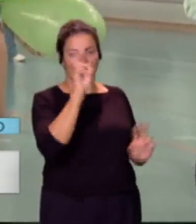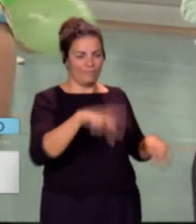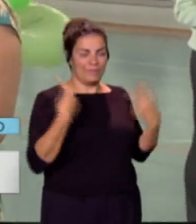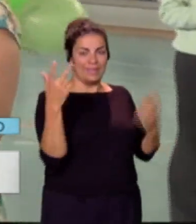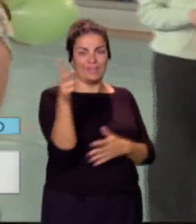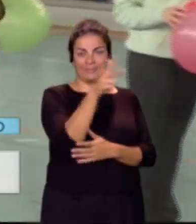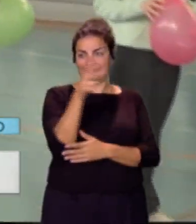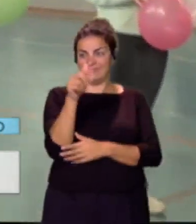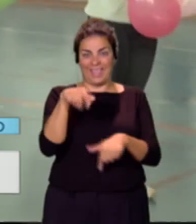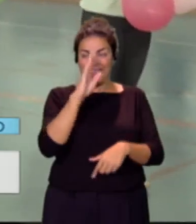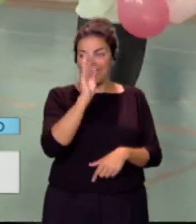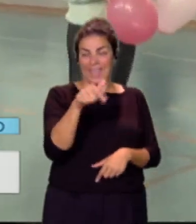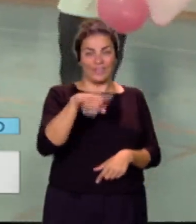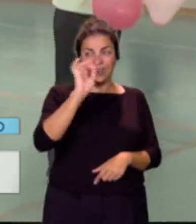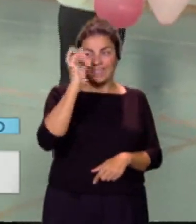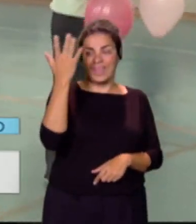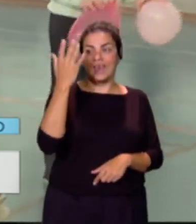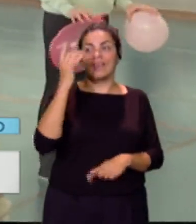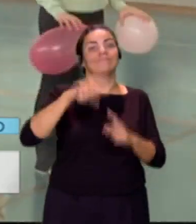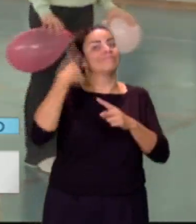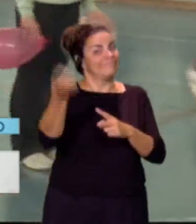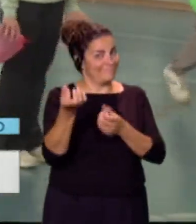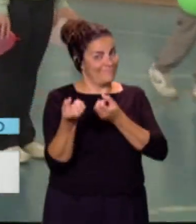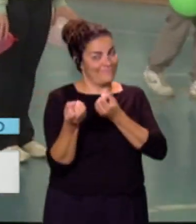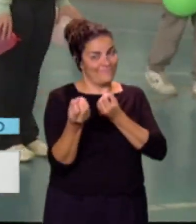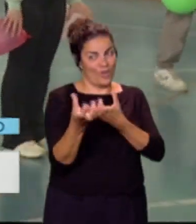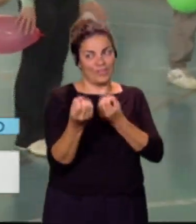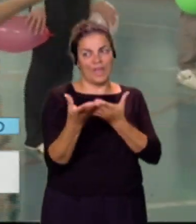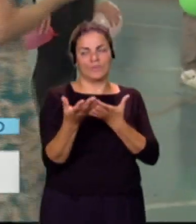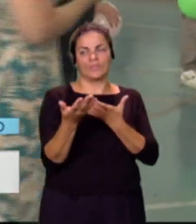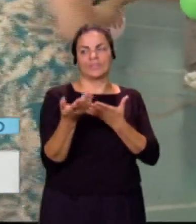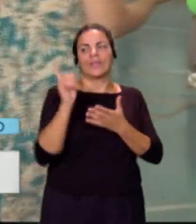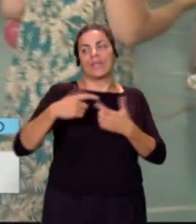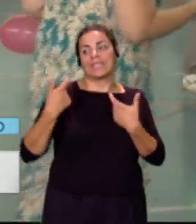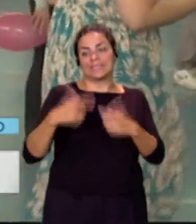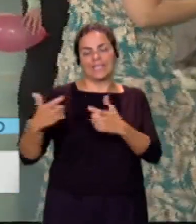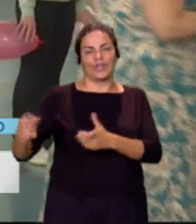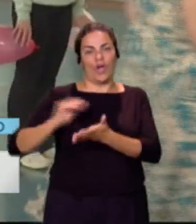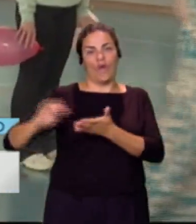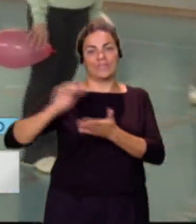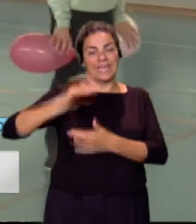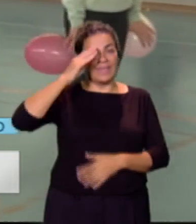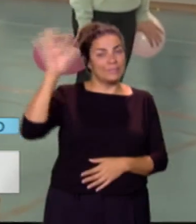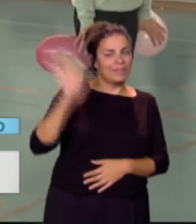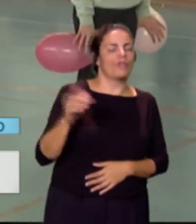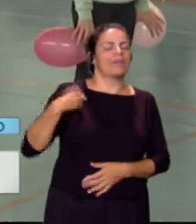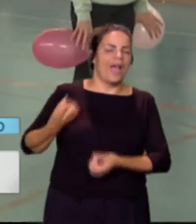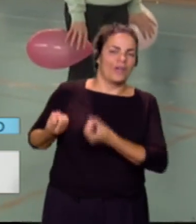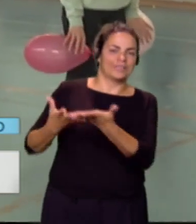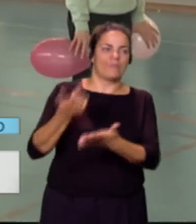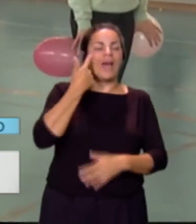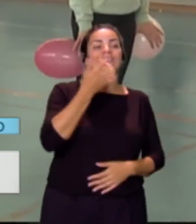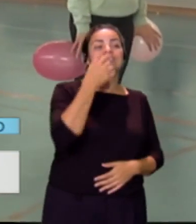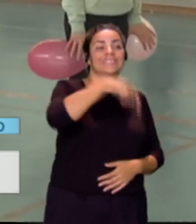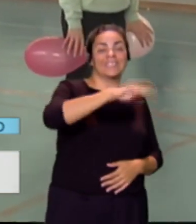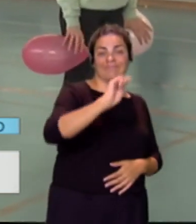en directo esta iniciativa. María, se lo contaremos más adelante, por supuesto en otras secciones de la Oficina de Espectador, si finalmente consiguieron batir aquí,